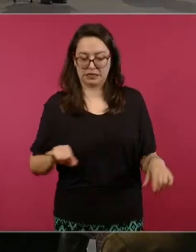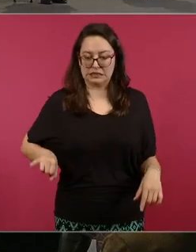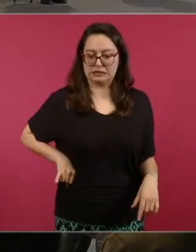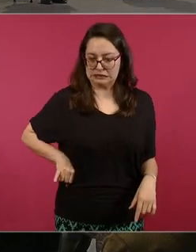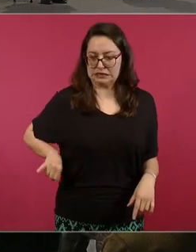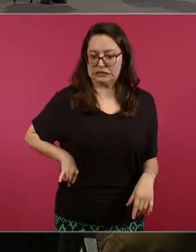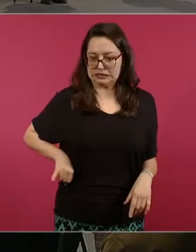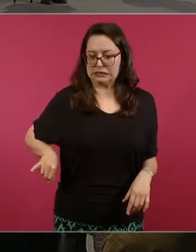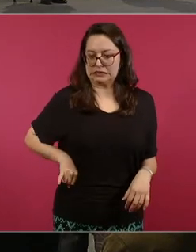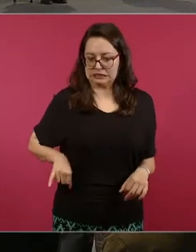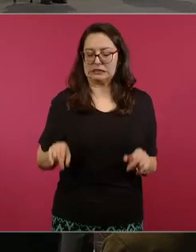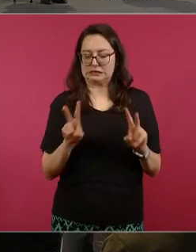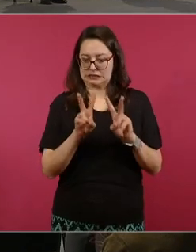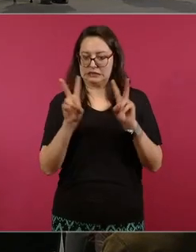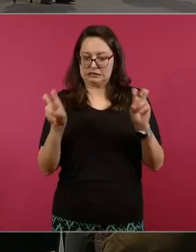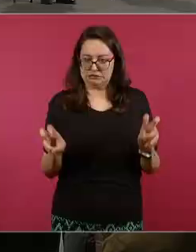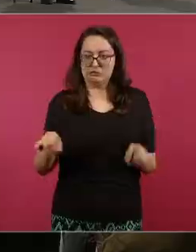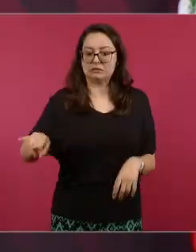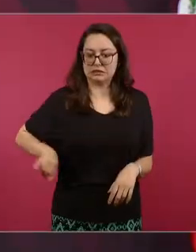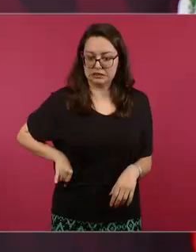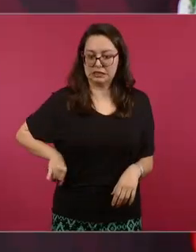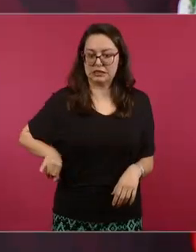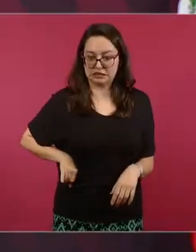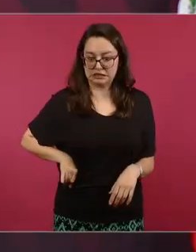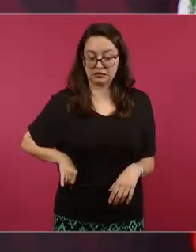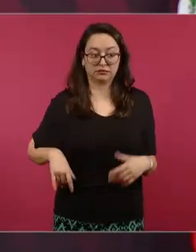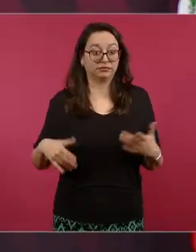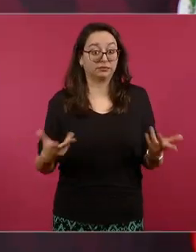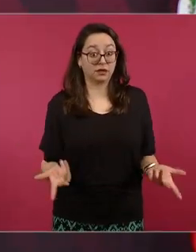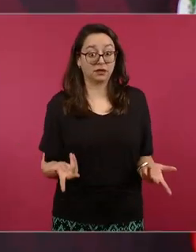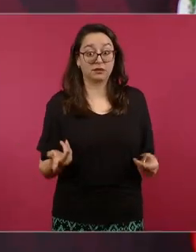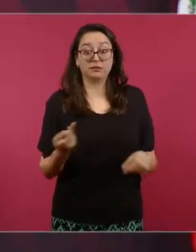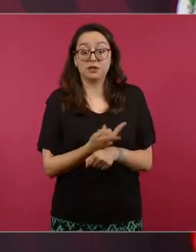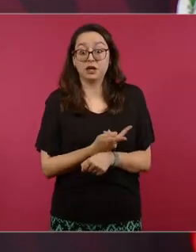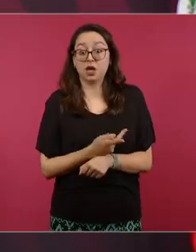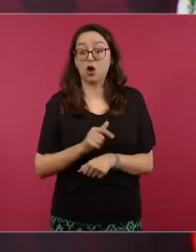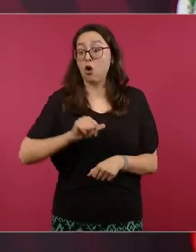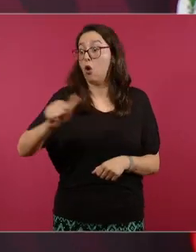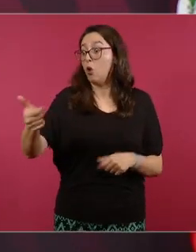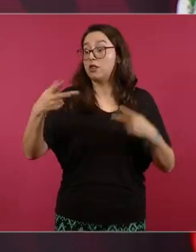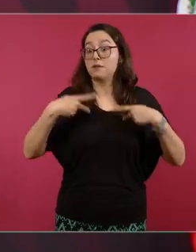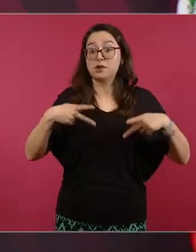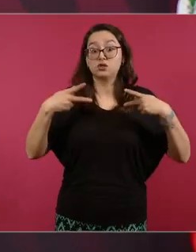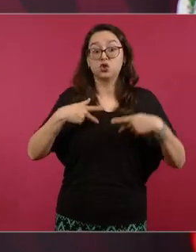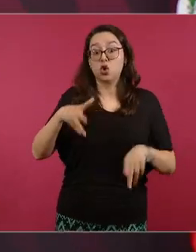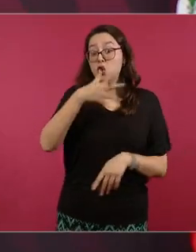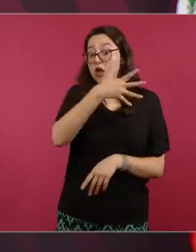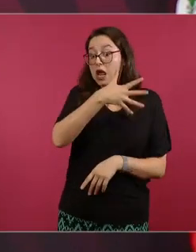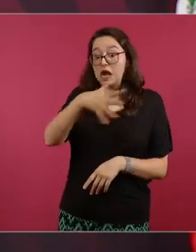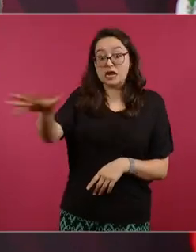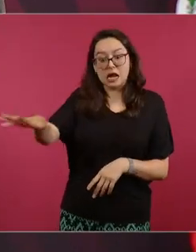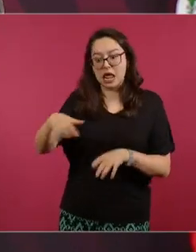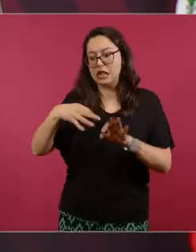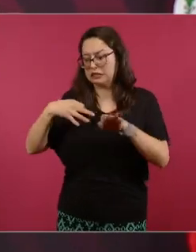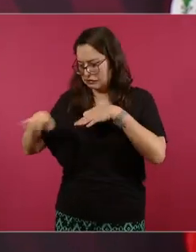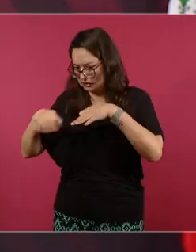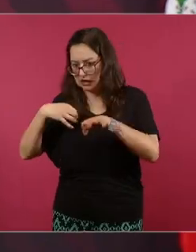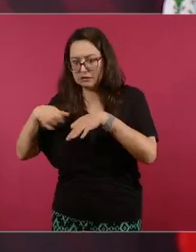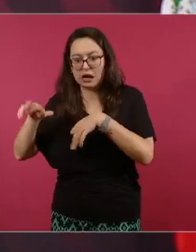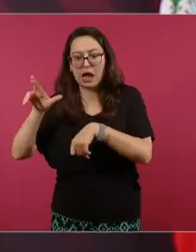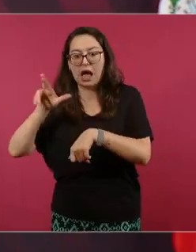además cualquier otro contribuyente ¿sí? un trabajador